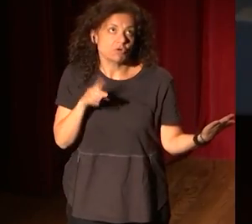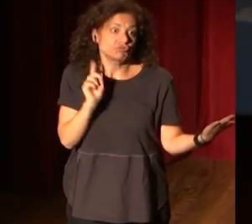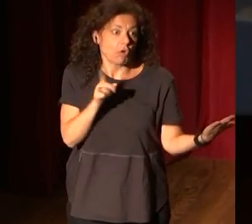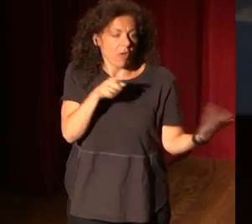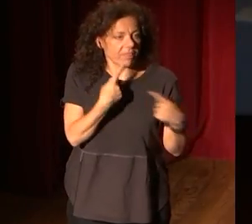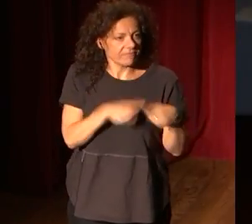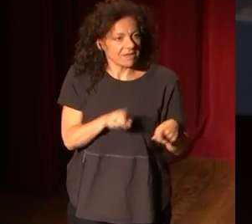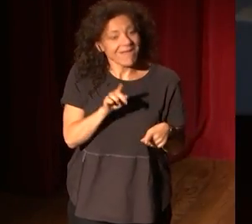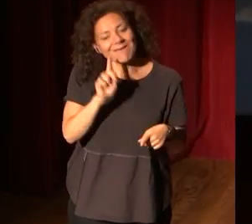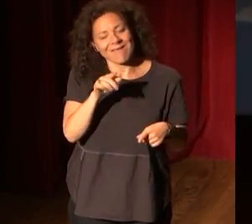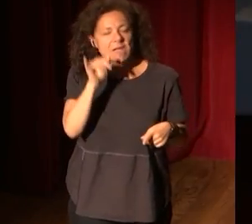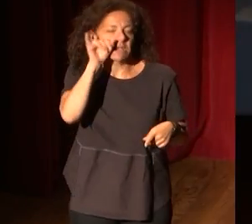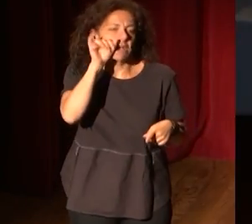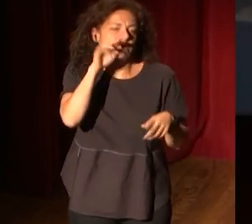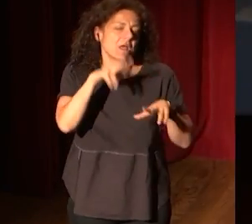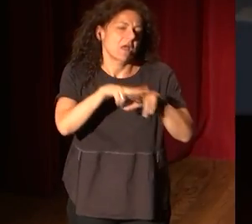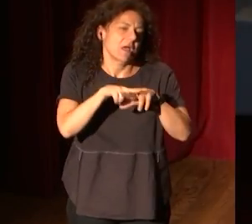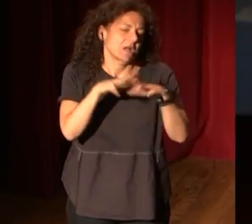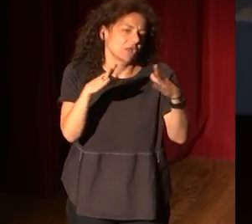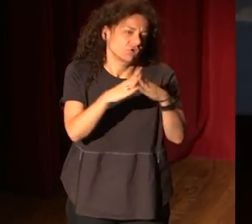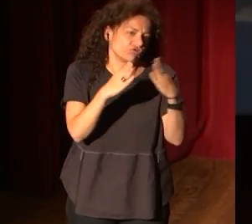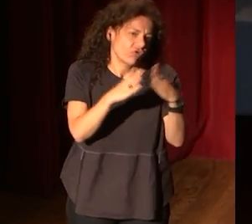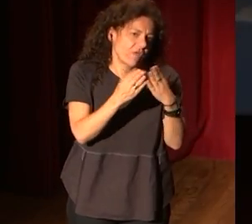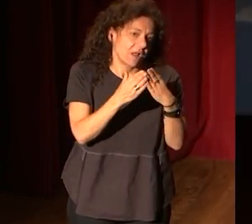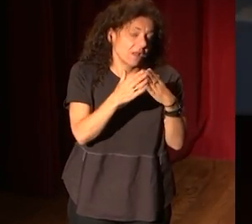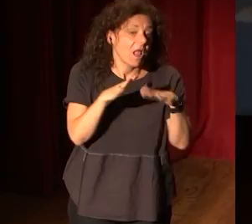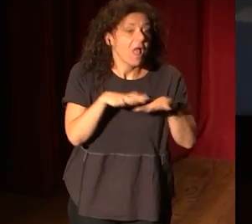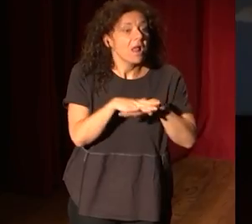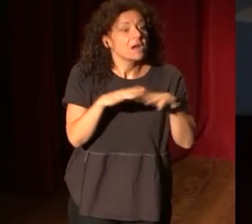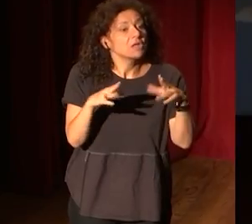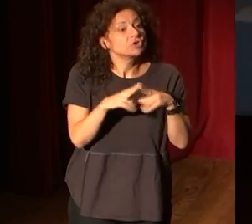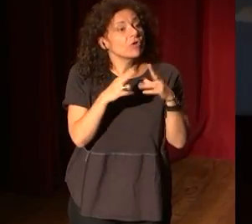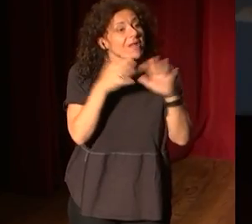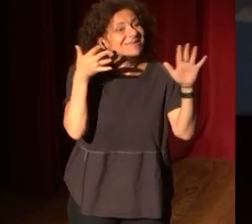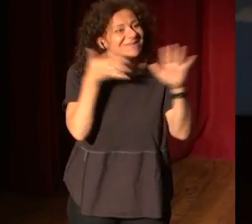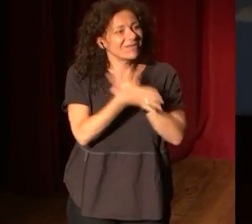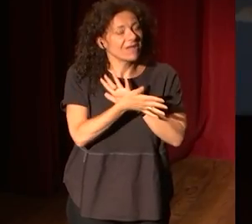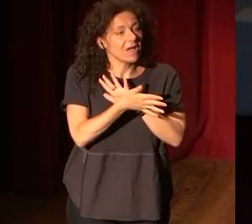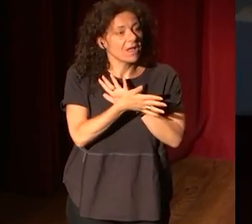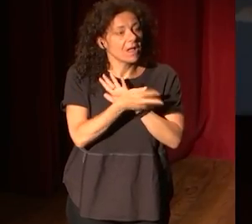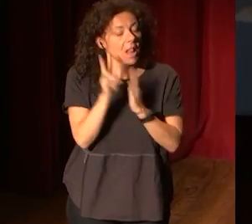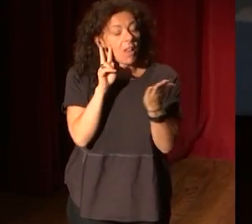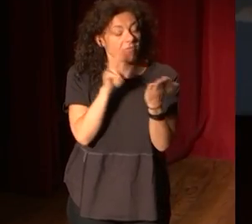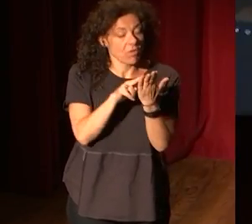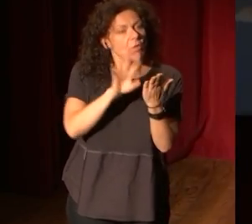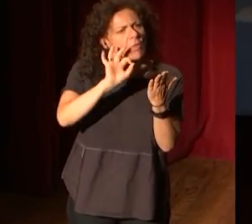y que es una red social y que la red social supone una redifusión del contenido.